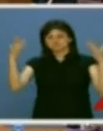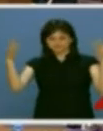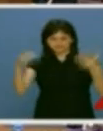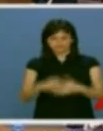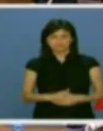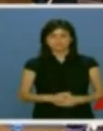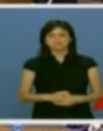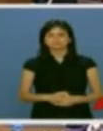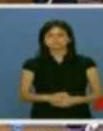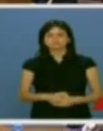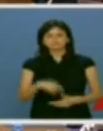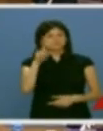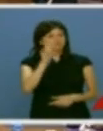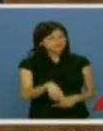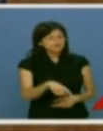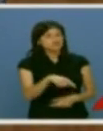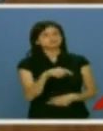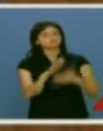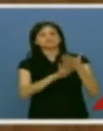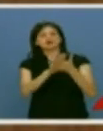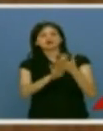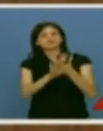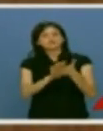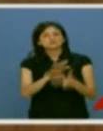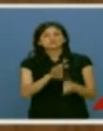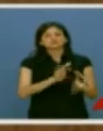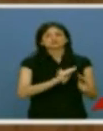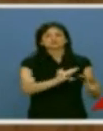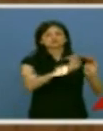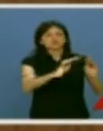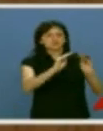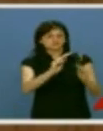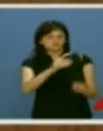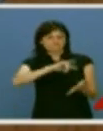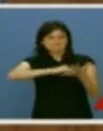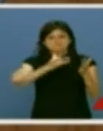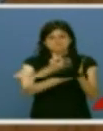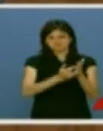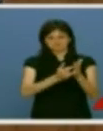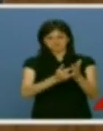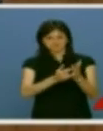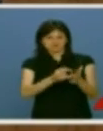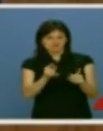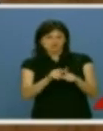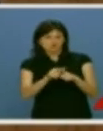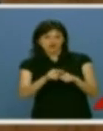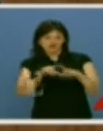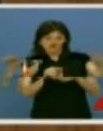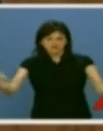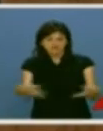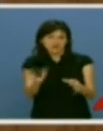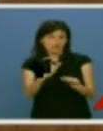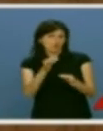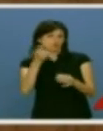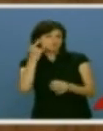Hablaremos de su enésimo plan para garantizar la cobertura de banda ancha o de telefonía